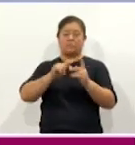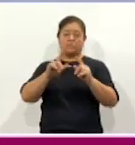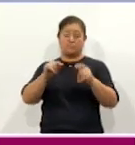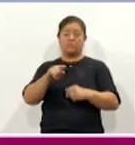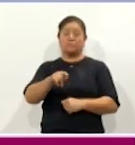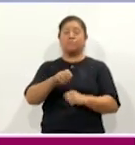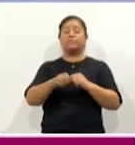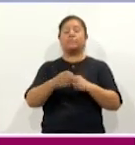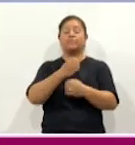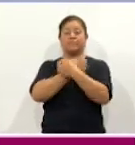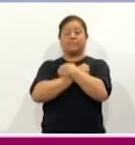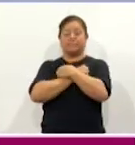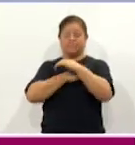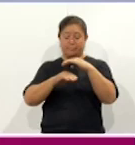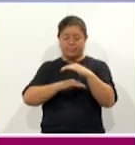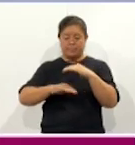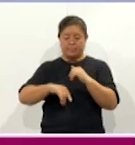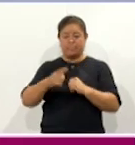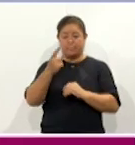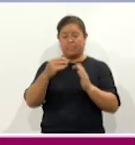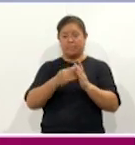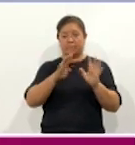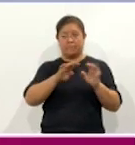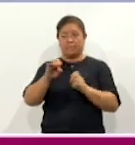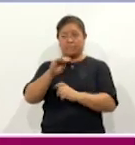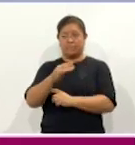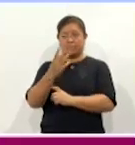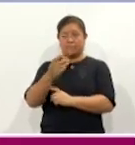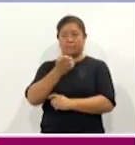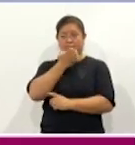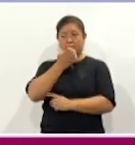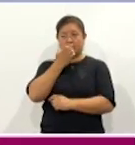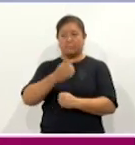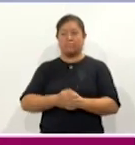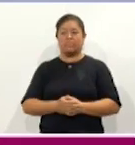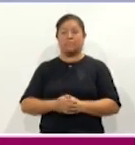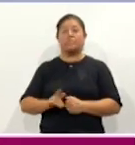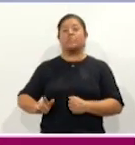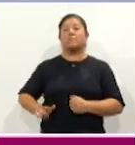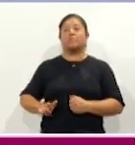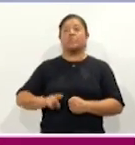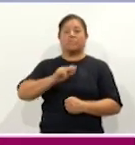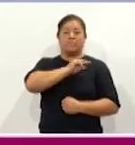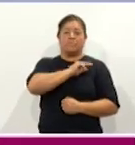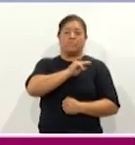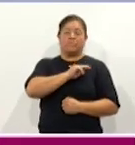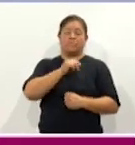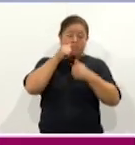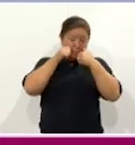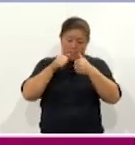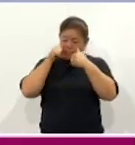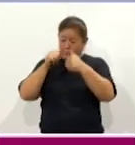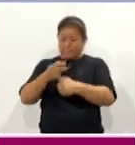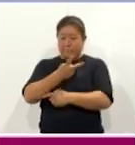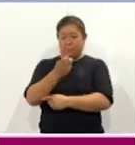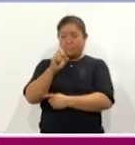educación básica tenemos a 1.993 escuelas públicas y privadas y atendemos a